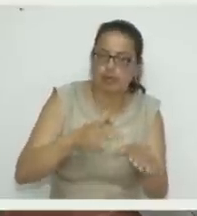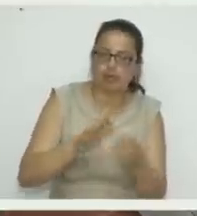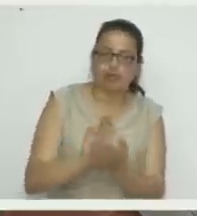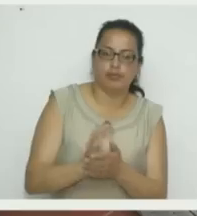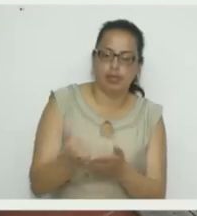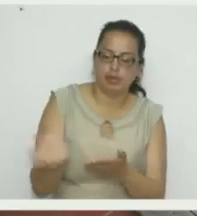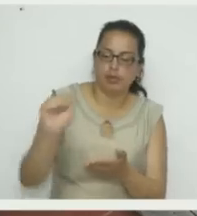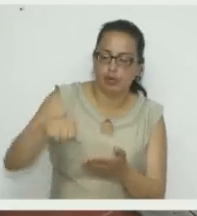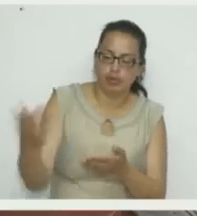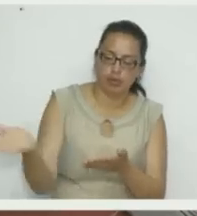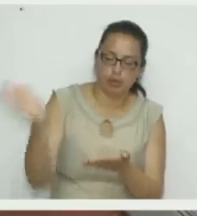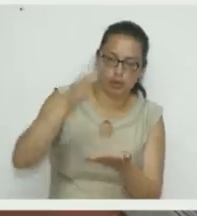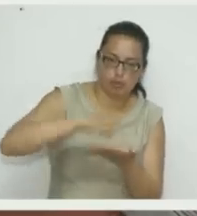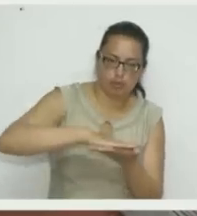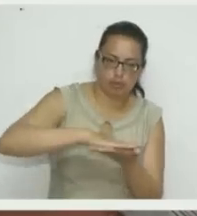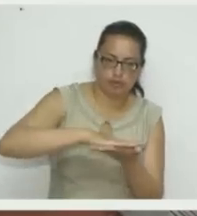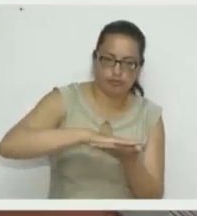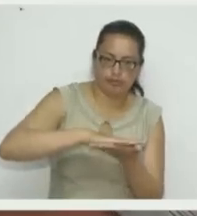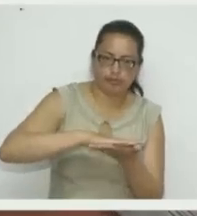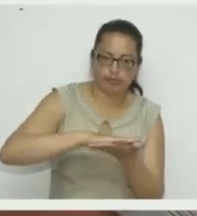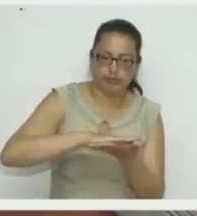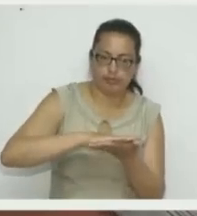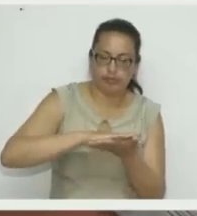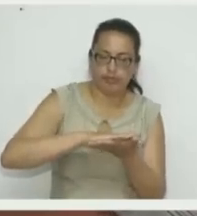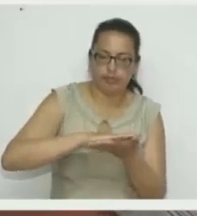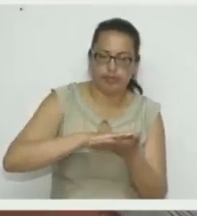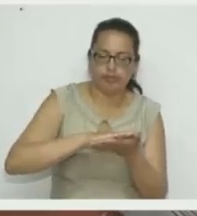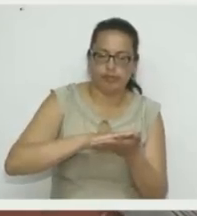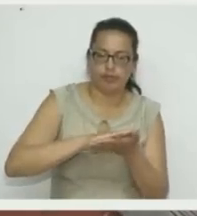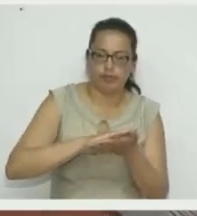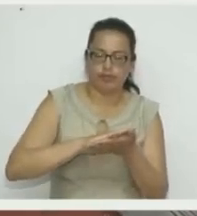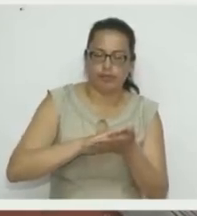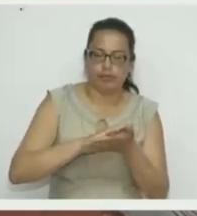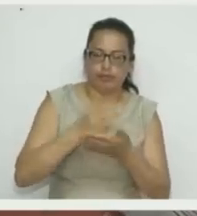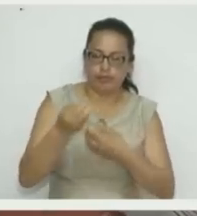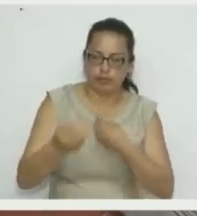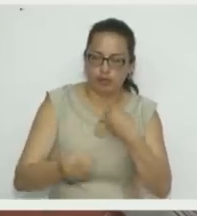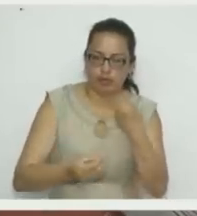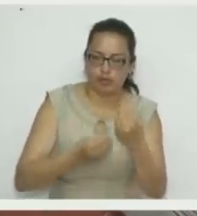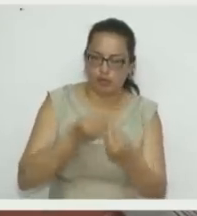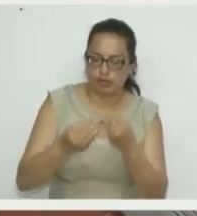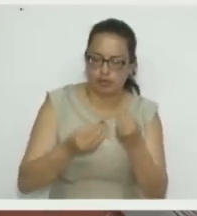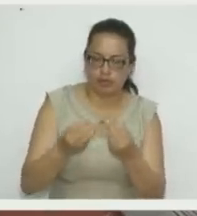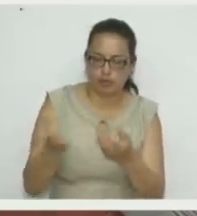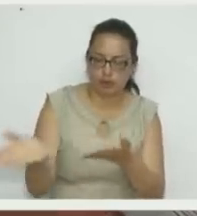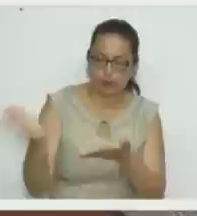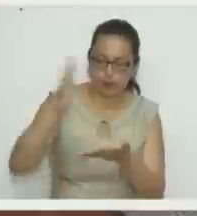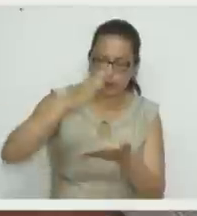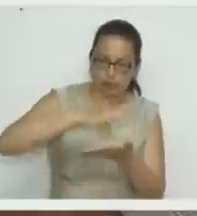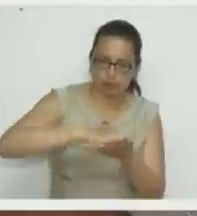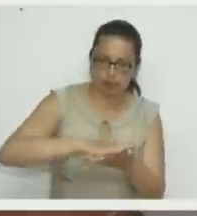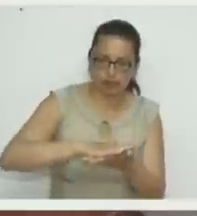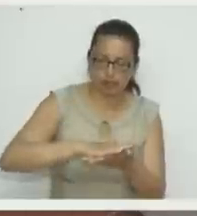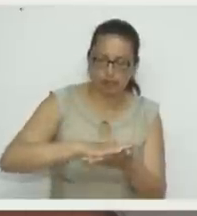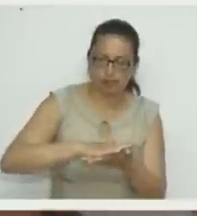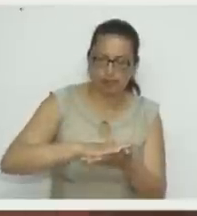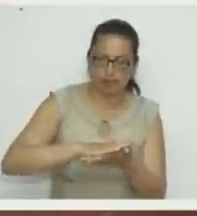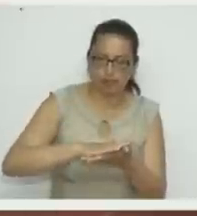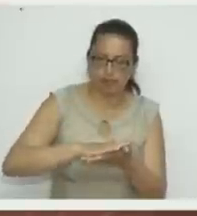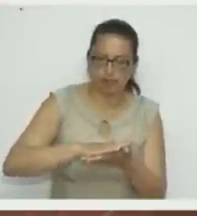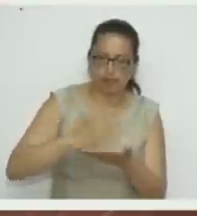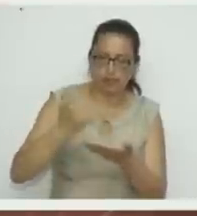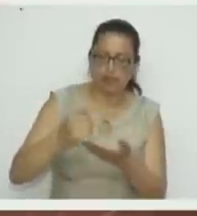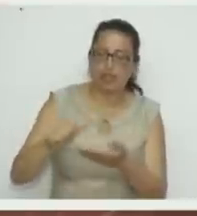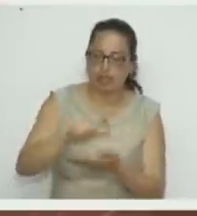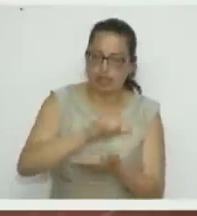Y lo que vamos a hacer es a doblar. Por las marquitas